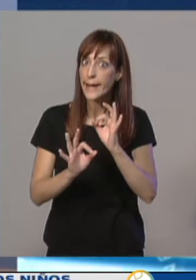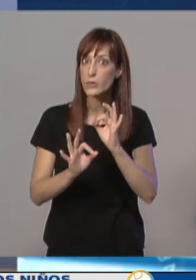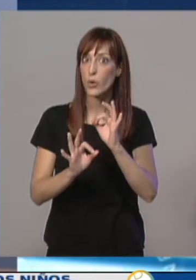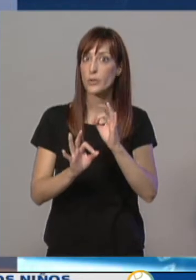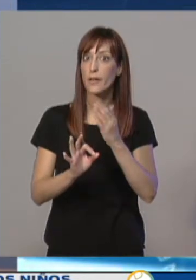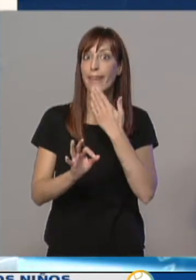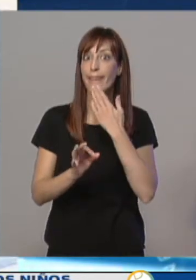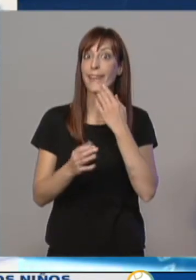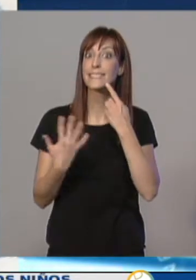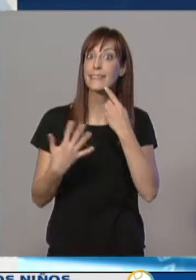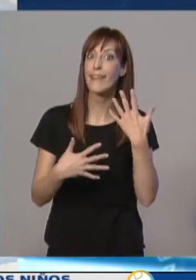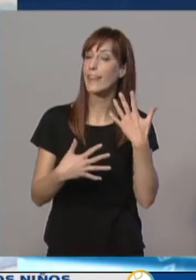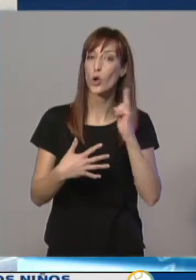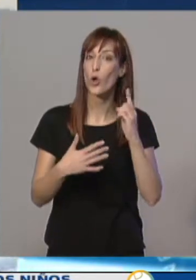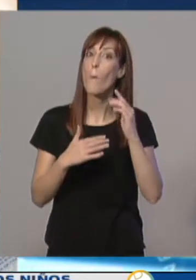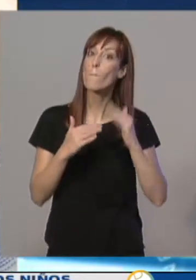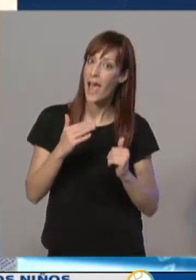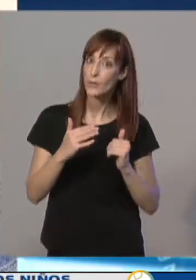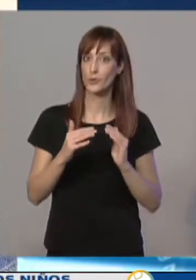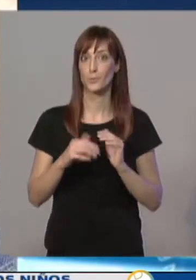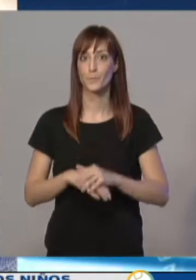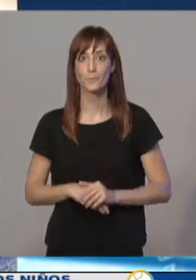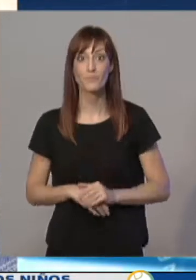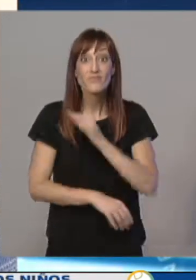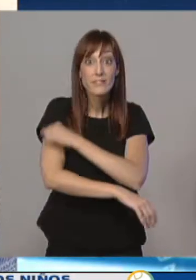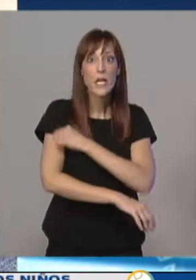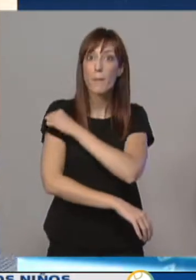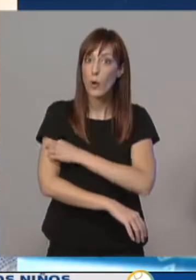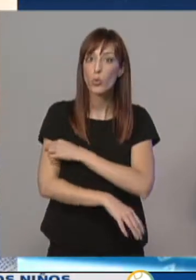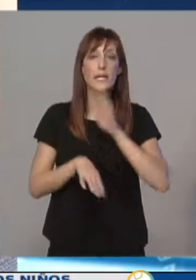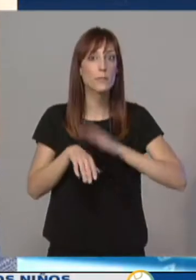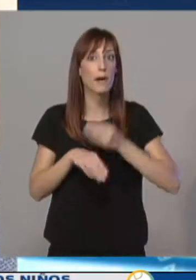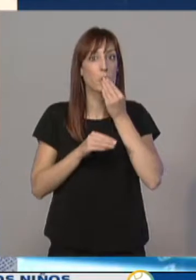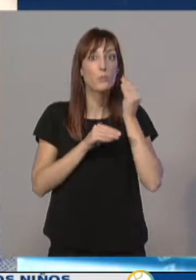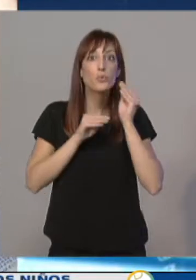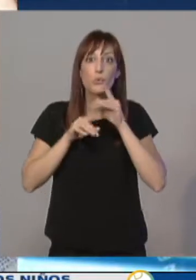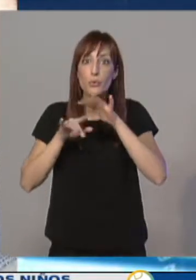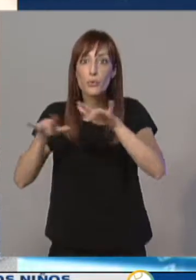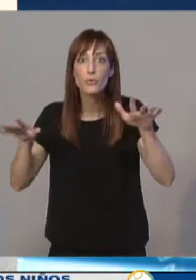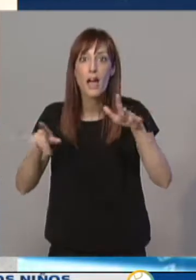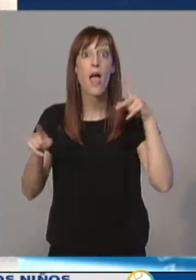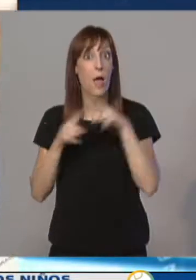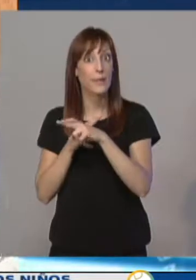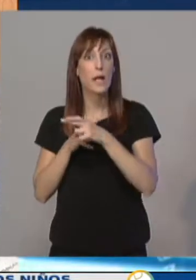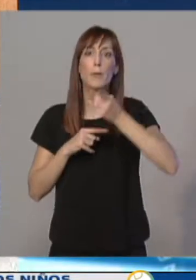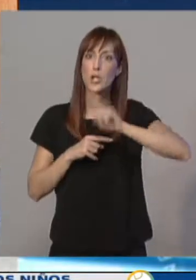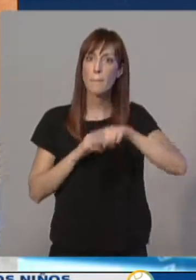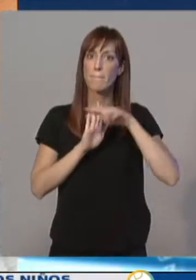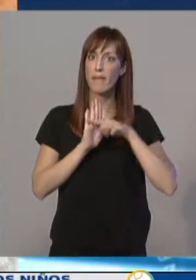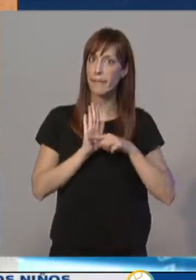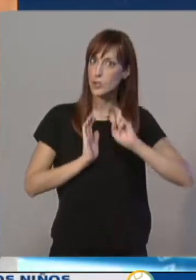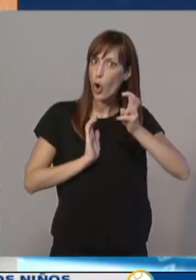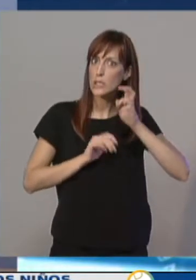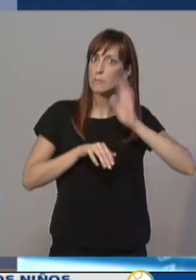de 65 años. Desde Salud recuerdan que la vacuna es el método más eficaz para prevenir la gripe, pero además hay otras medidas que pueden ayudar a no